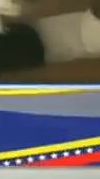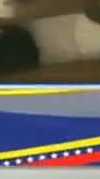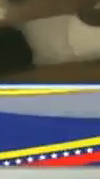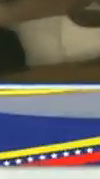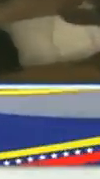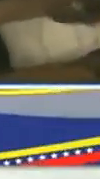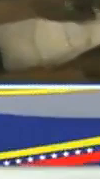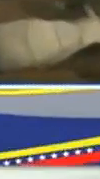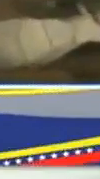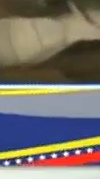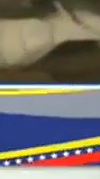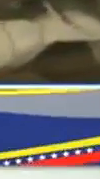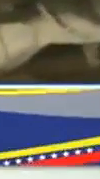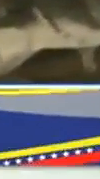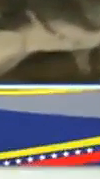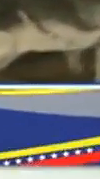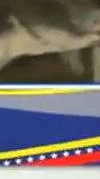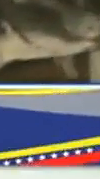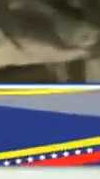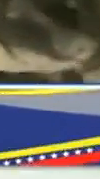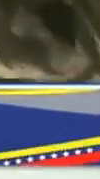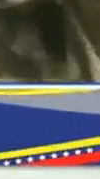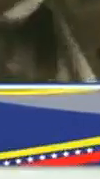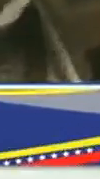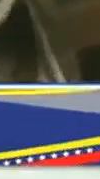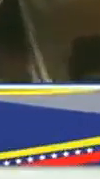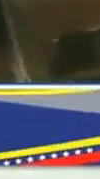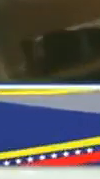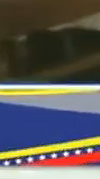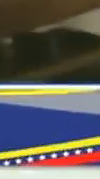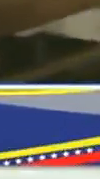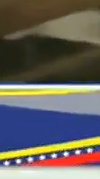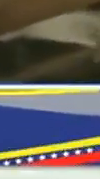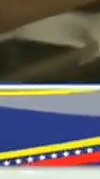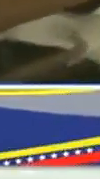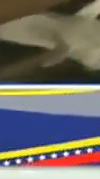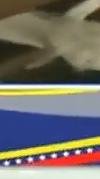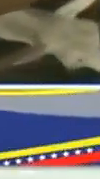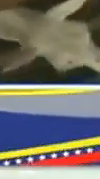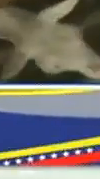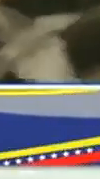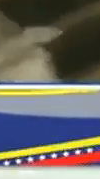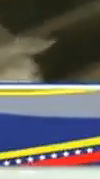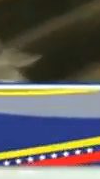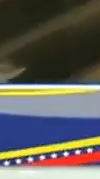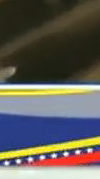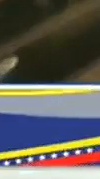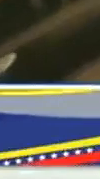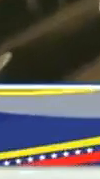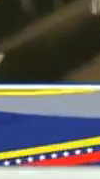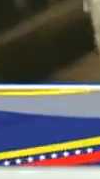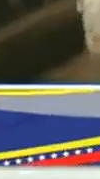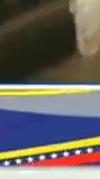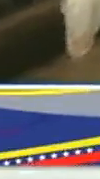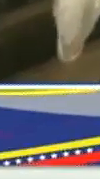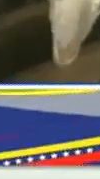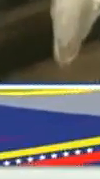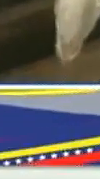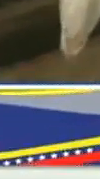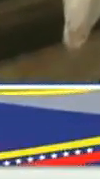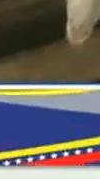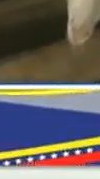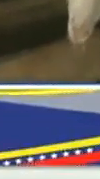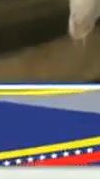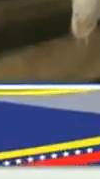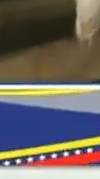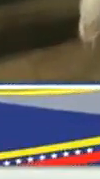próximo, es, por ejemplo, nuestros hermanos de Argentina. Ahora, nosotros somos más competitivos, mejor calidad y además productos que, por supuesto, por condiciones de